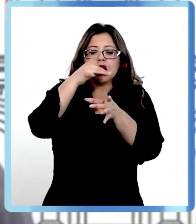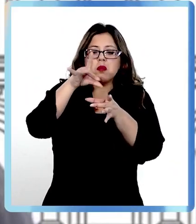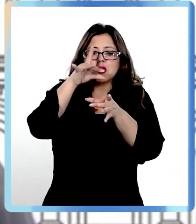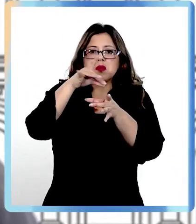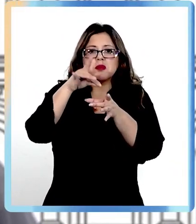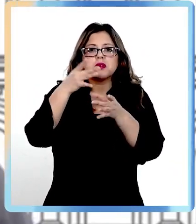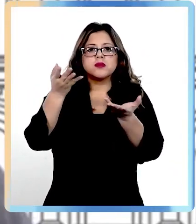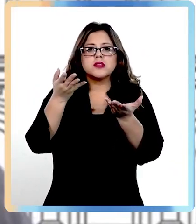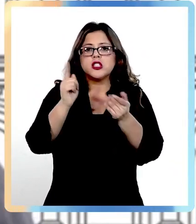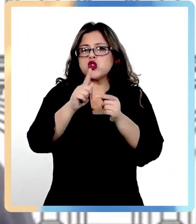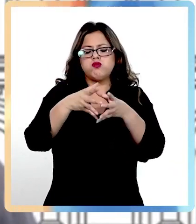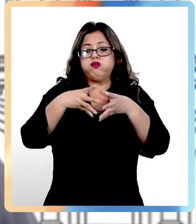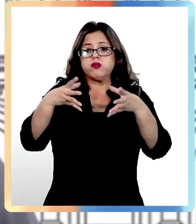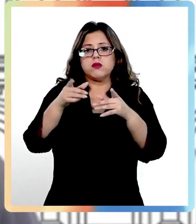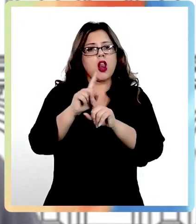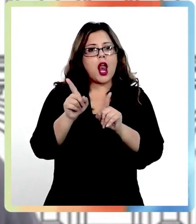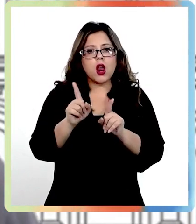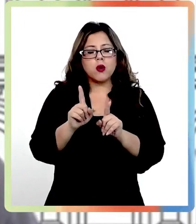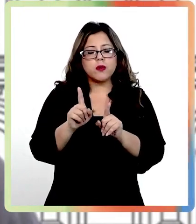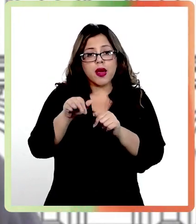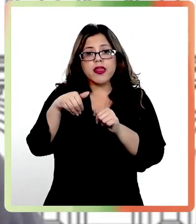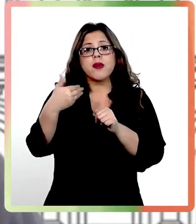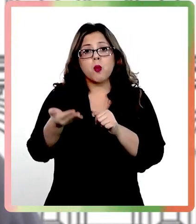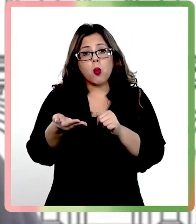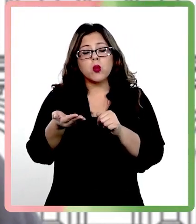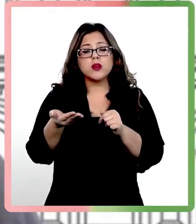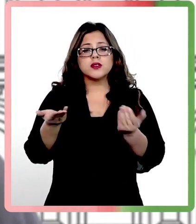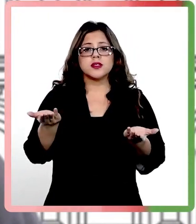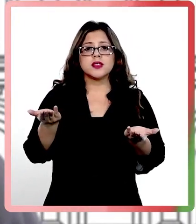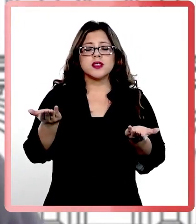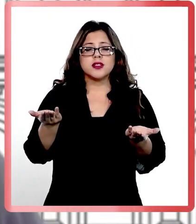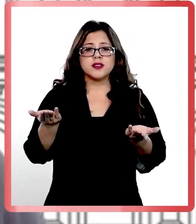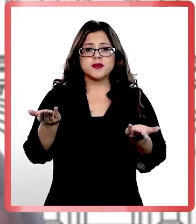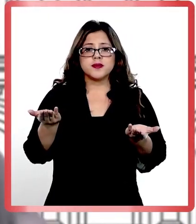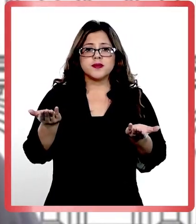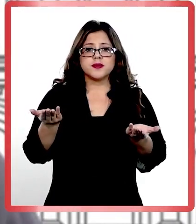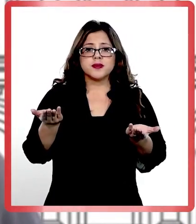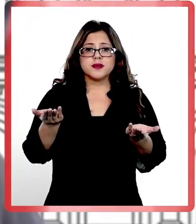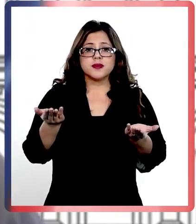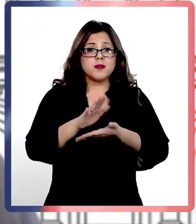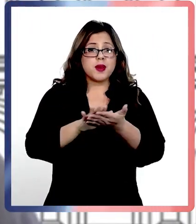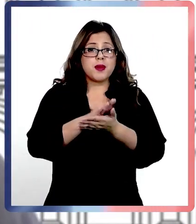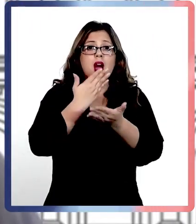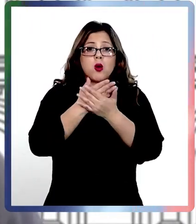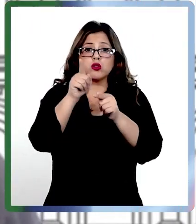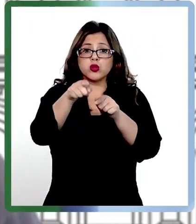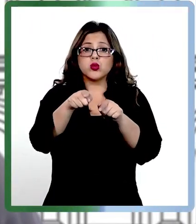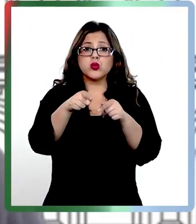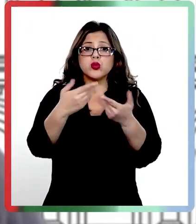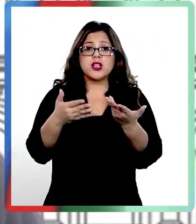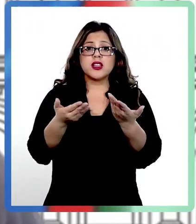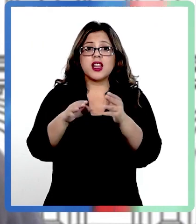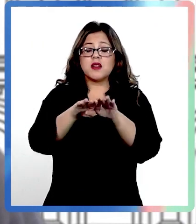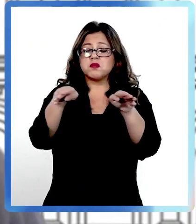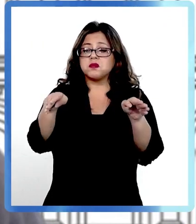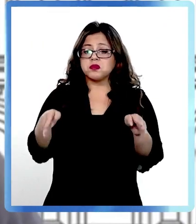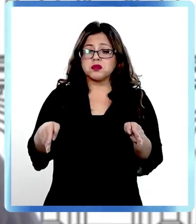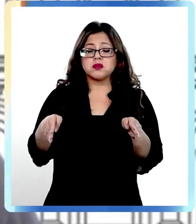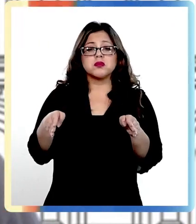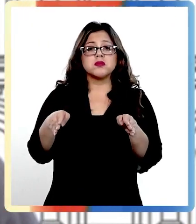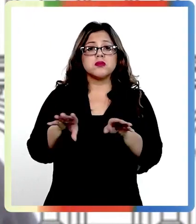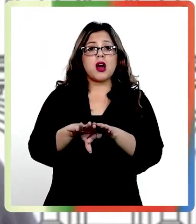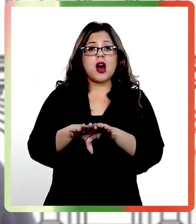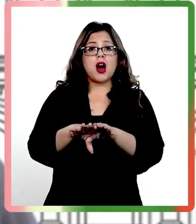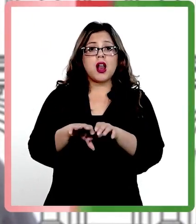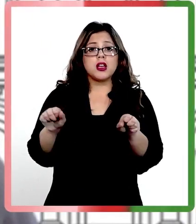seco y no en grandes cantidades. Y después, cuando ya estás en mesa, una empanadita,